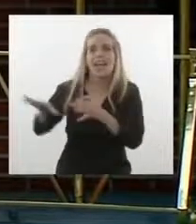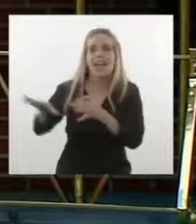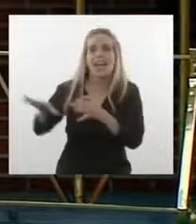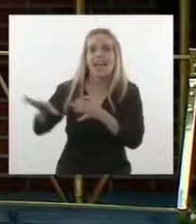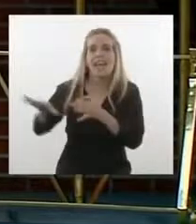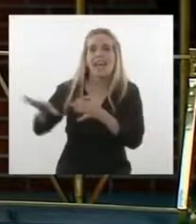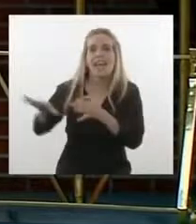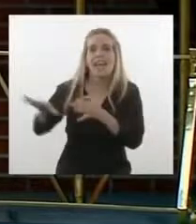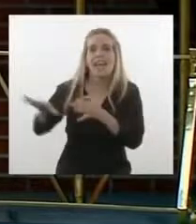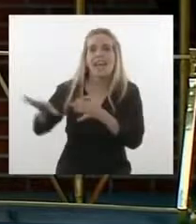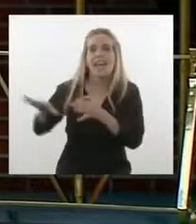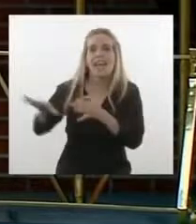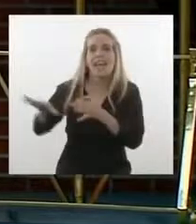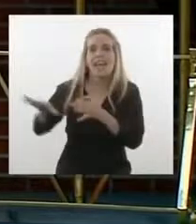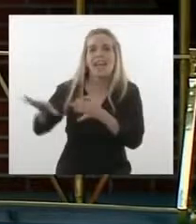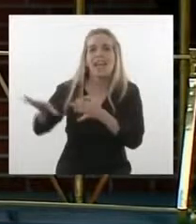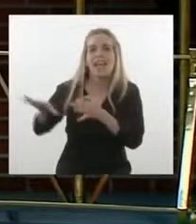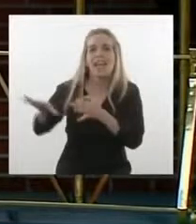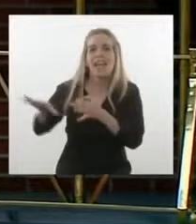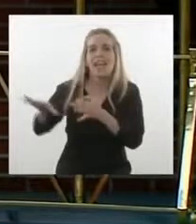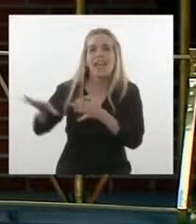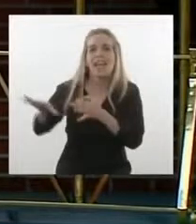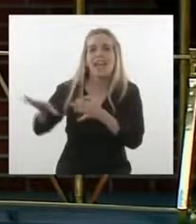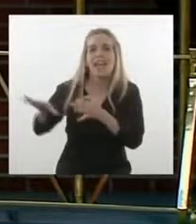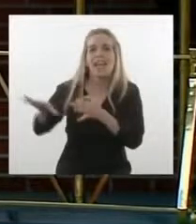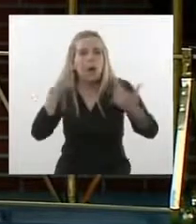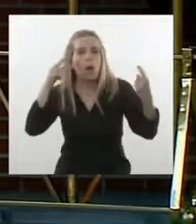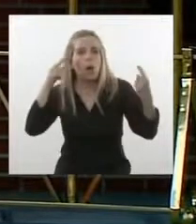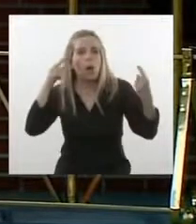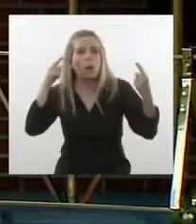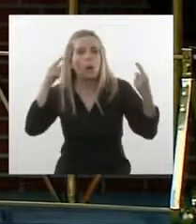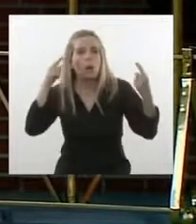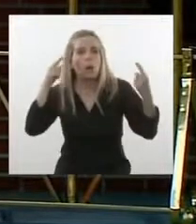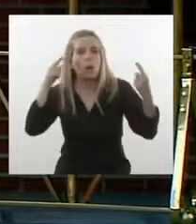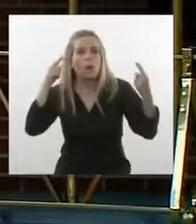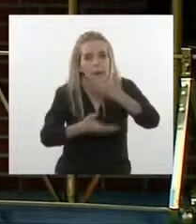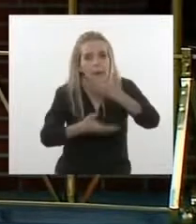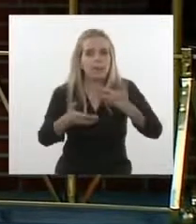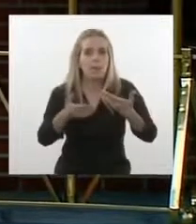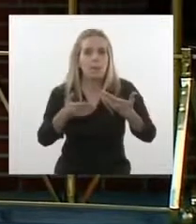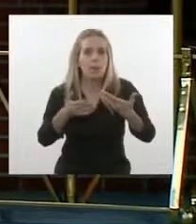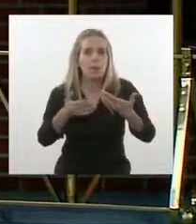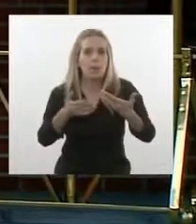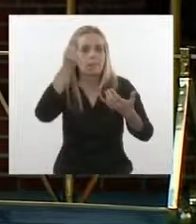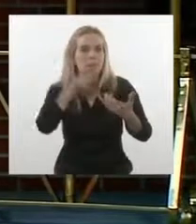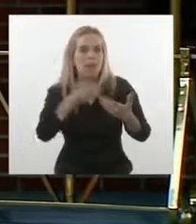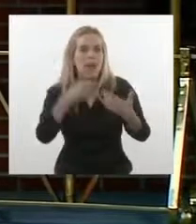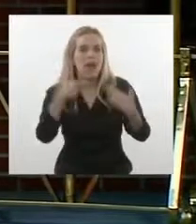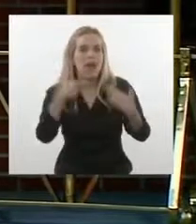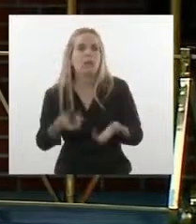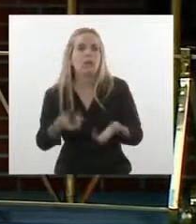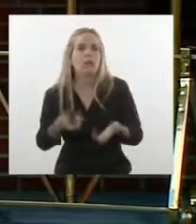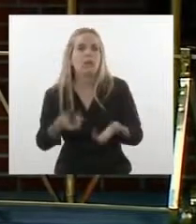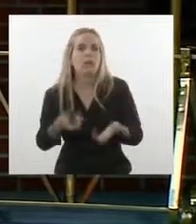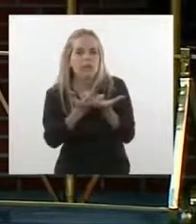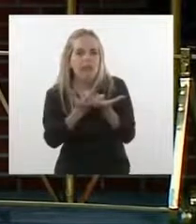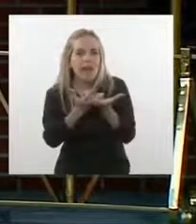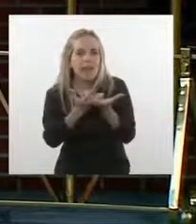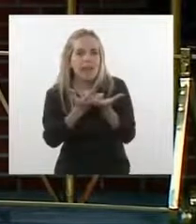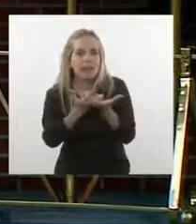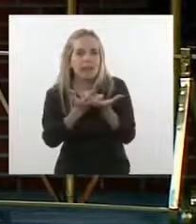que hacer en común, creo que tenemos muchos posicionamientos que hacer en favor de nuestras sociedades y